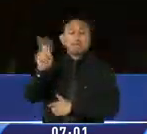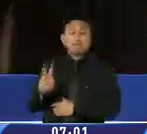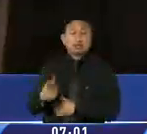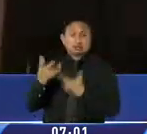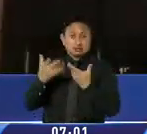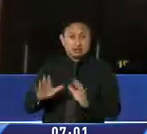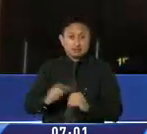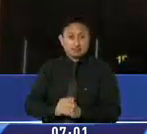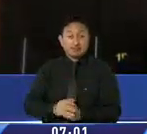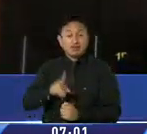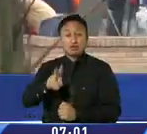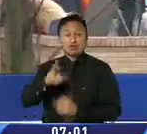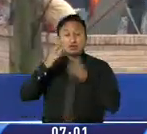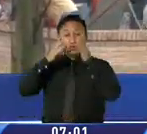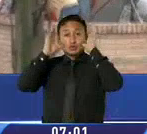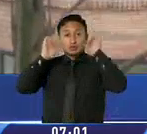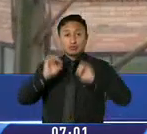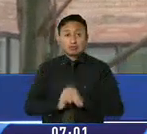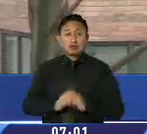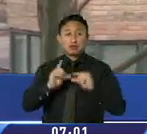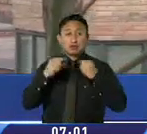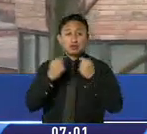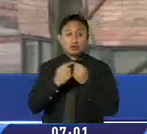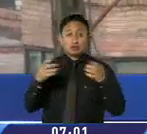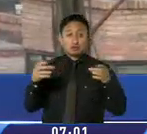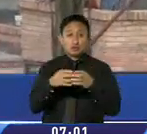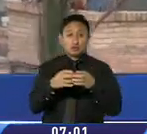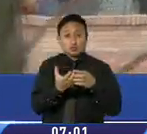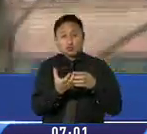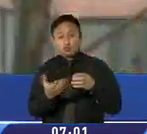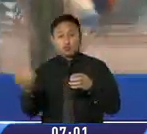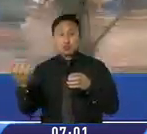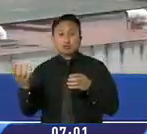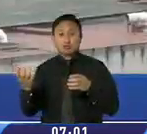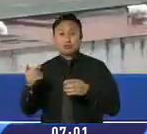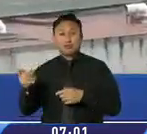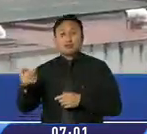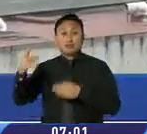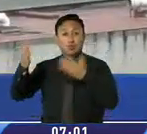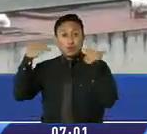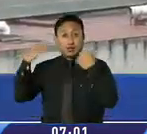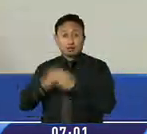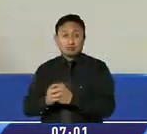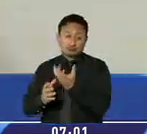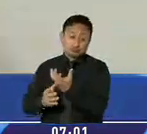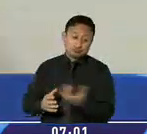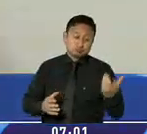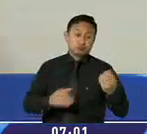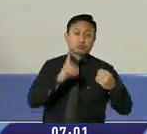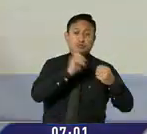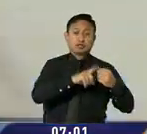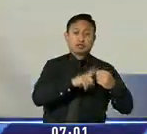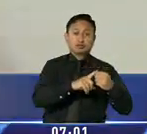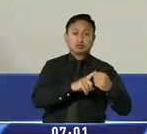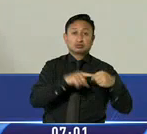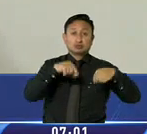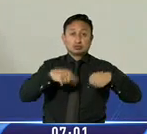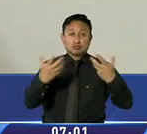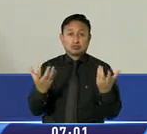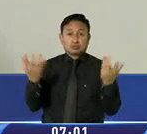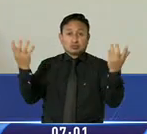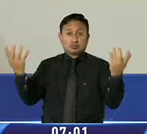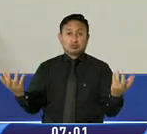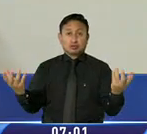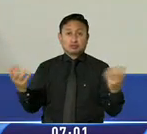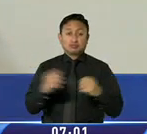diciembre. La comisión se dividirá en dos partes, unos irán a Guayaquil. Y otra parte nos quedaremos en Quito para ir a